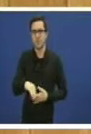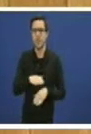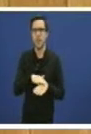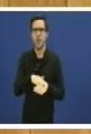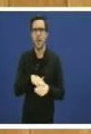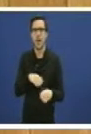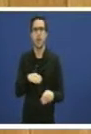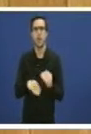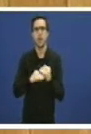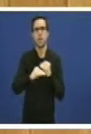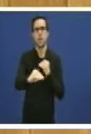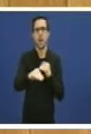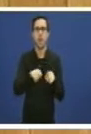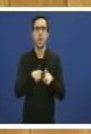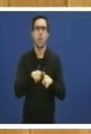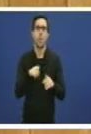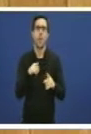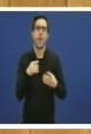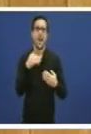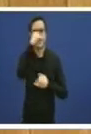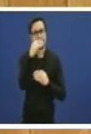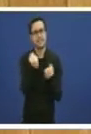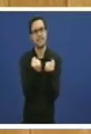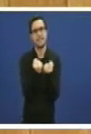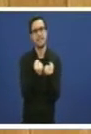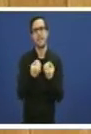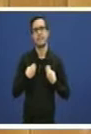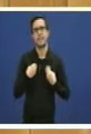da asistencia sanitaria pública e gratuita